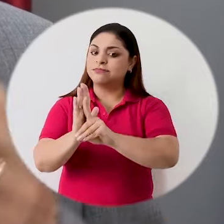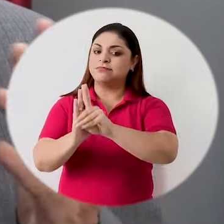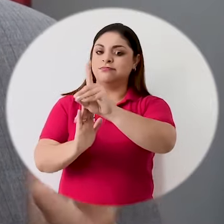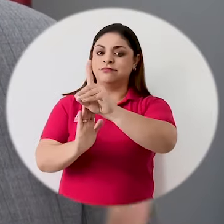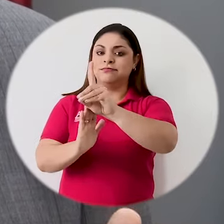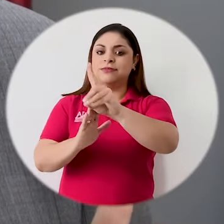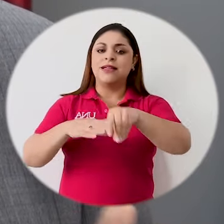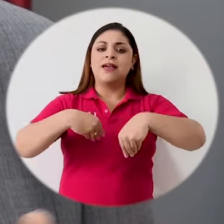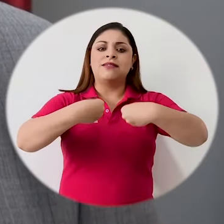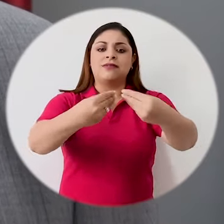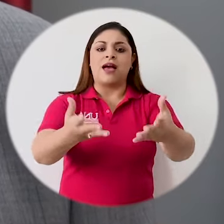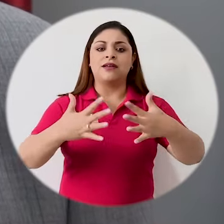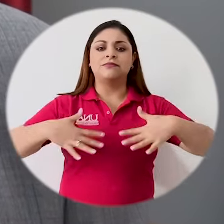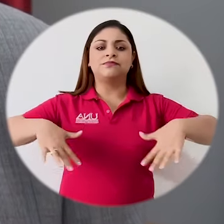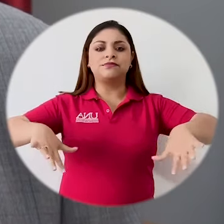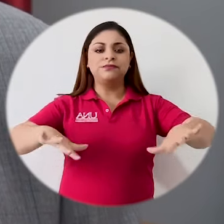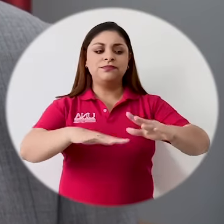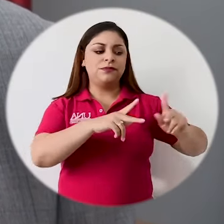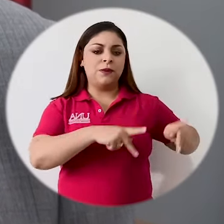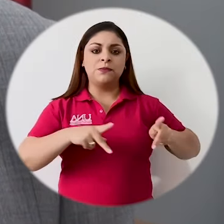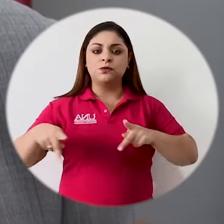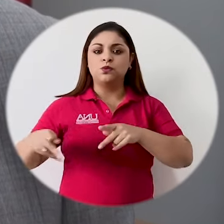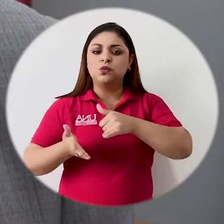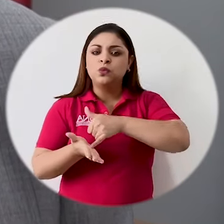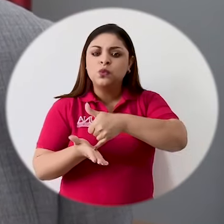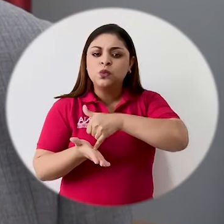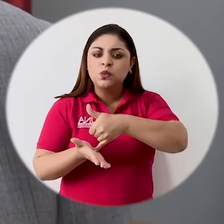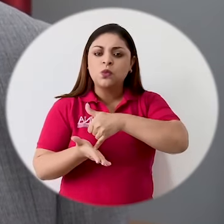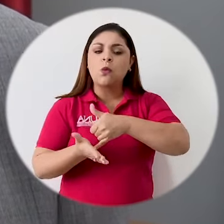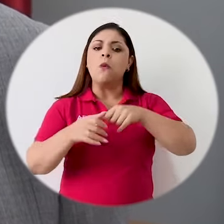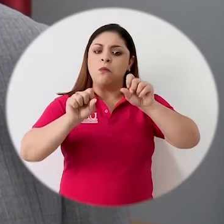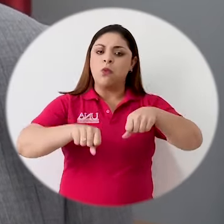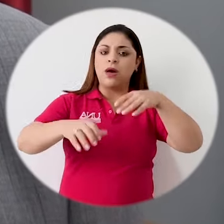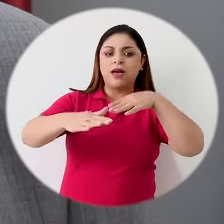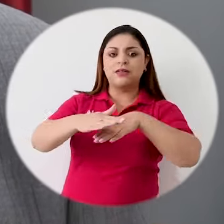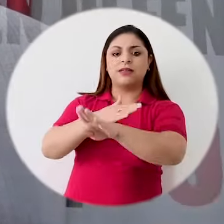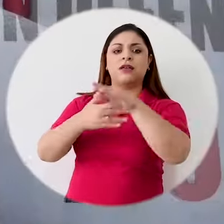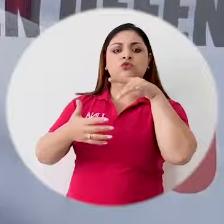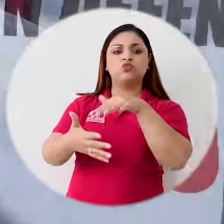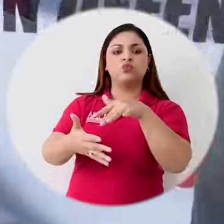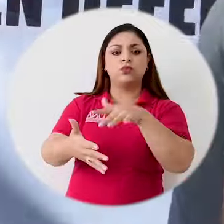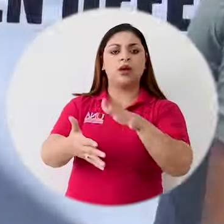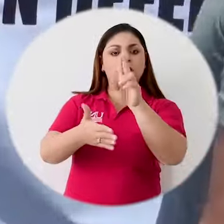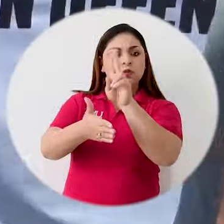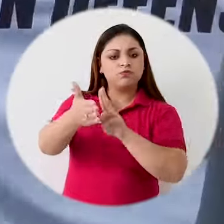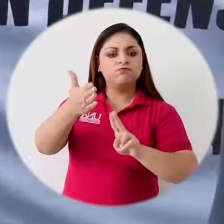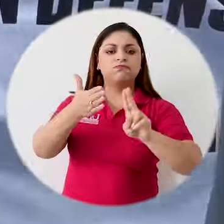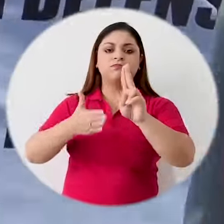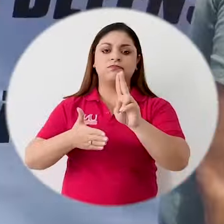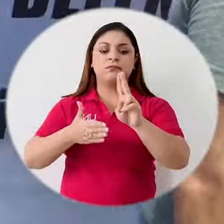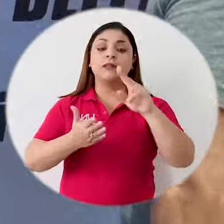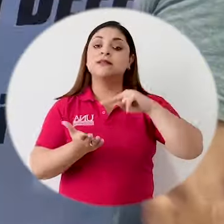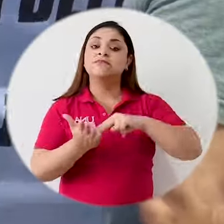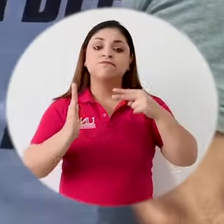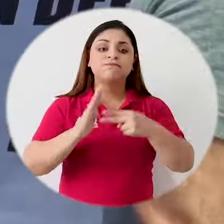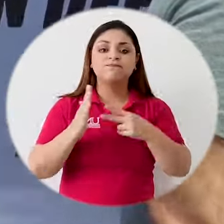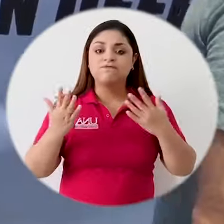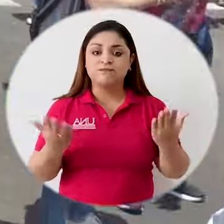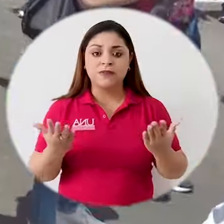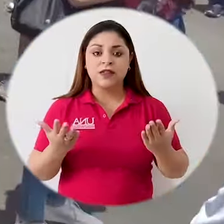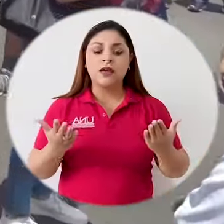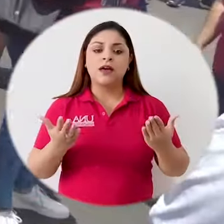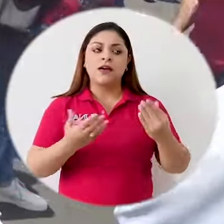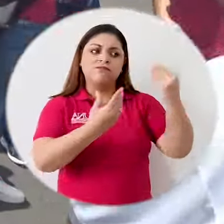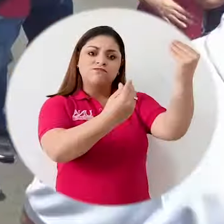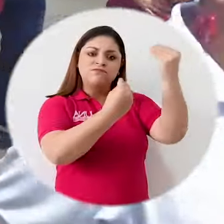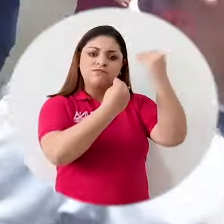Significa habilitar los espacios para que las poblaciones más vulnerables puedan ingresar en nuestro sistema educativo. Significa la